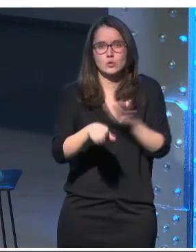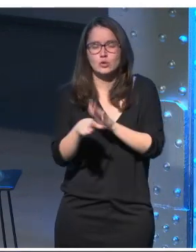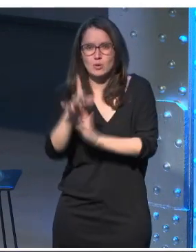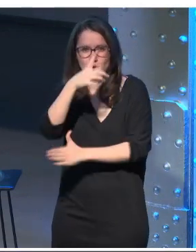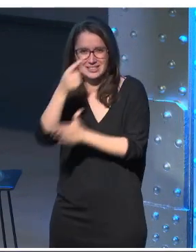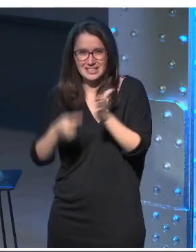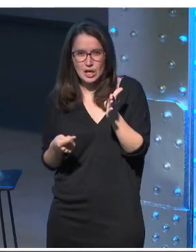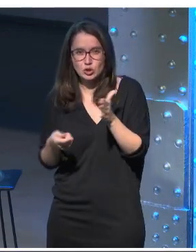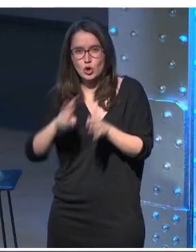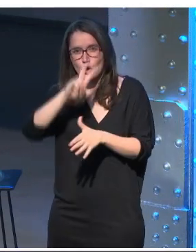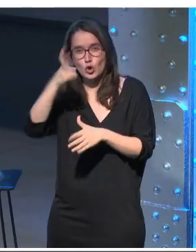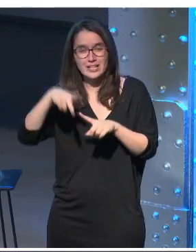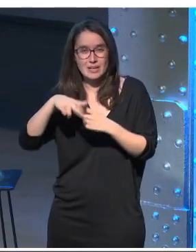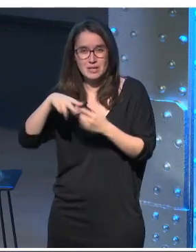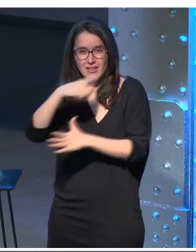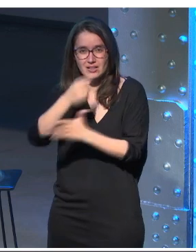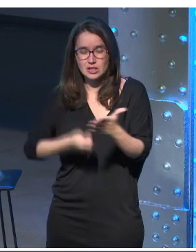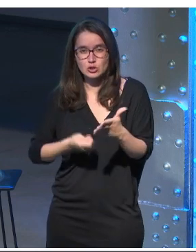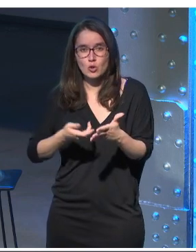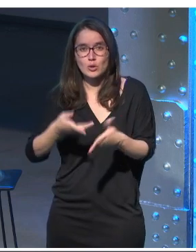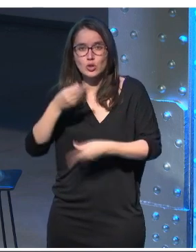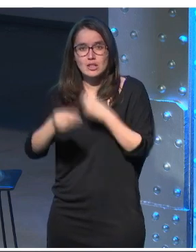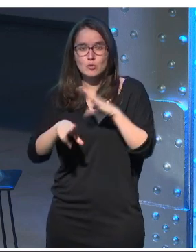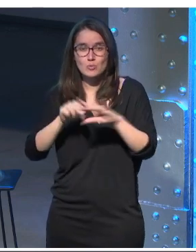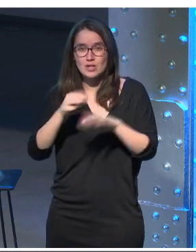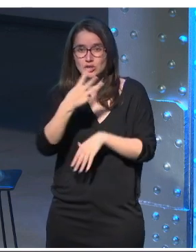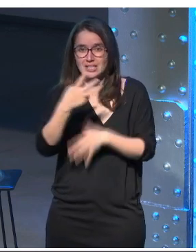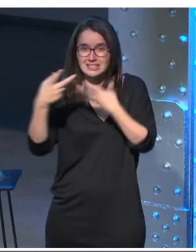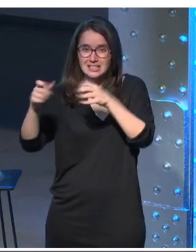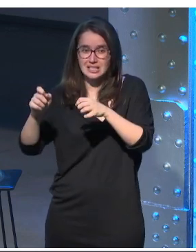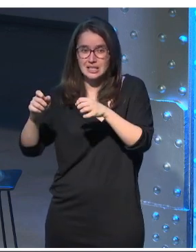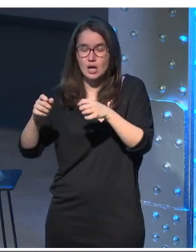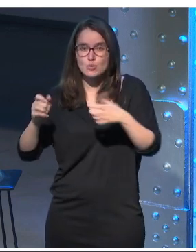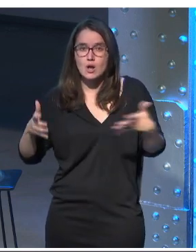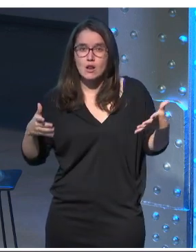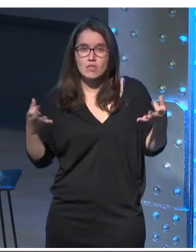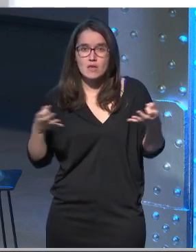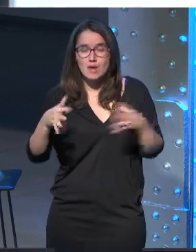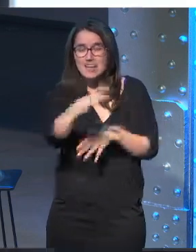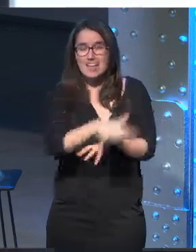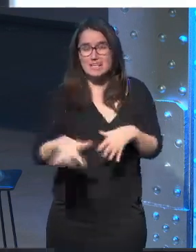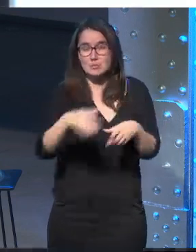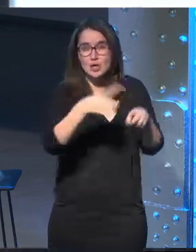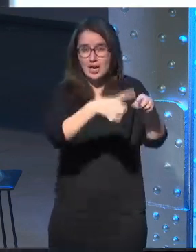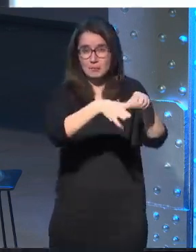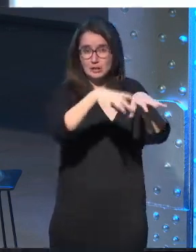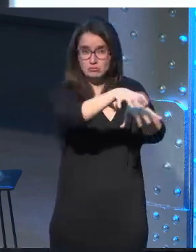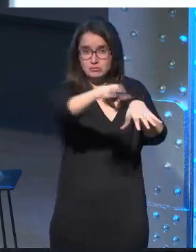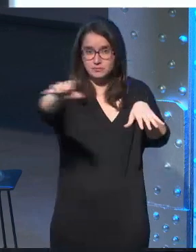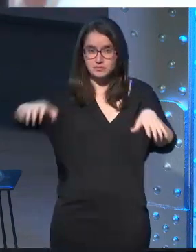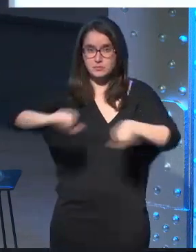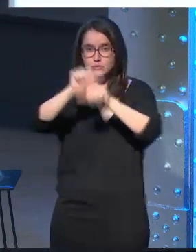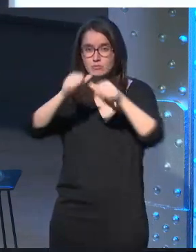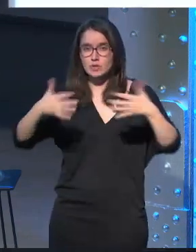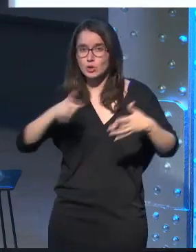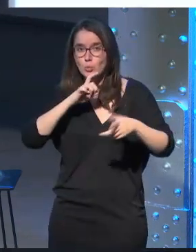diseñando otra herramienta de diseño sobre todo cuando hacemos vídeos 360 ¿vale? es tenemos que colocar en el espacio los elementos que hay y una forma